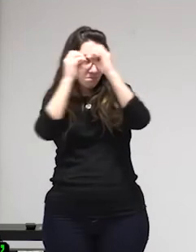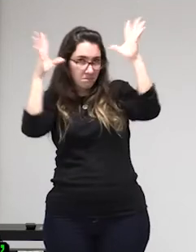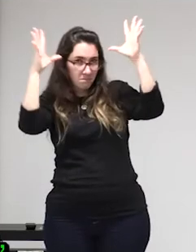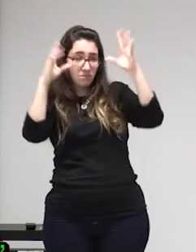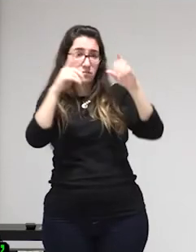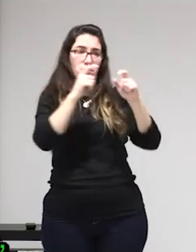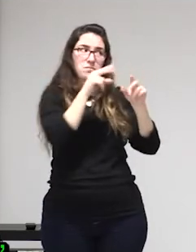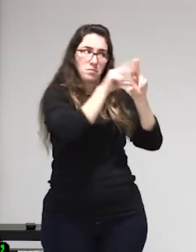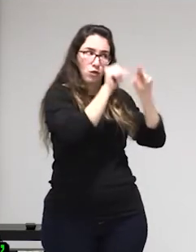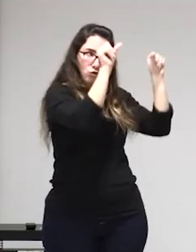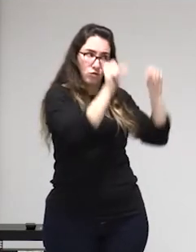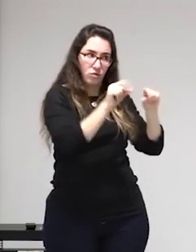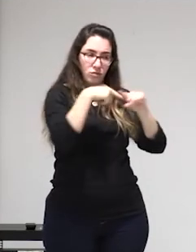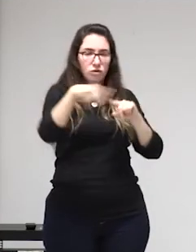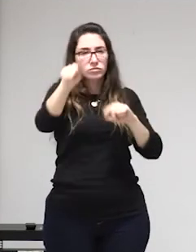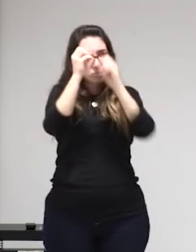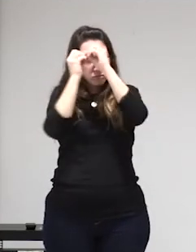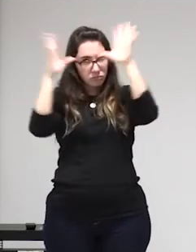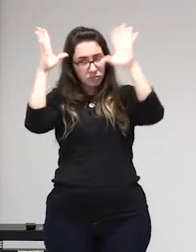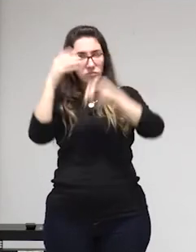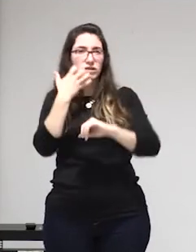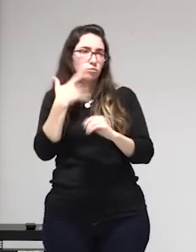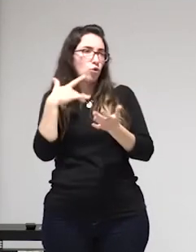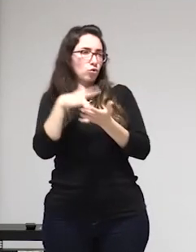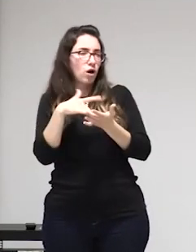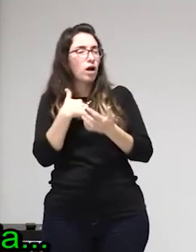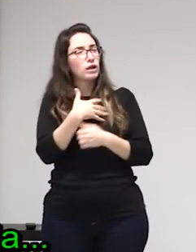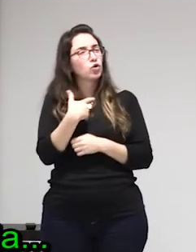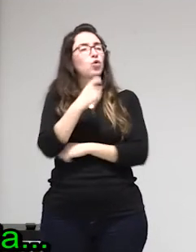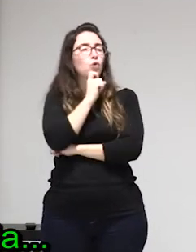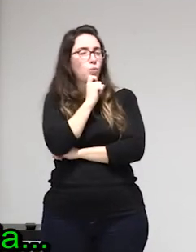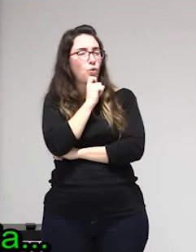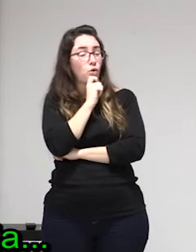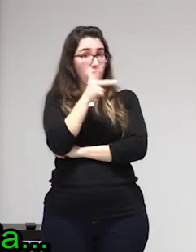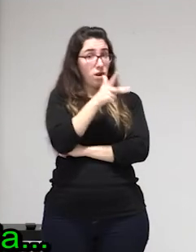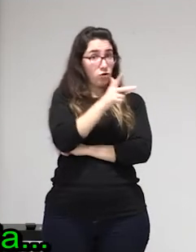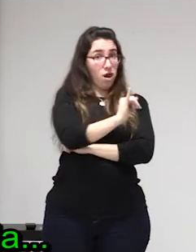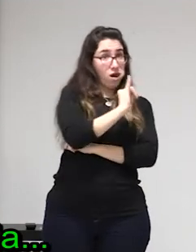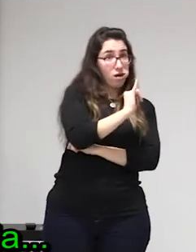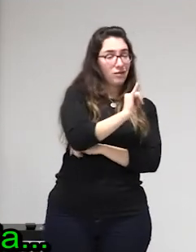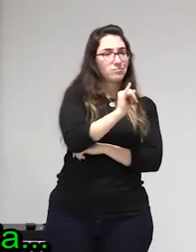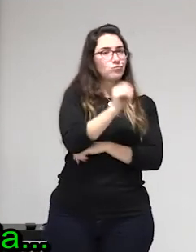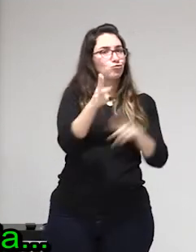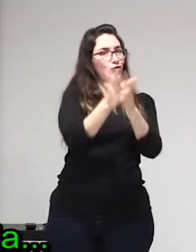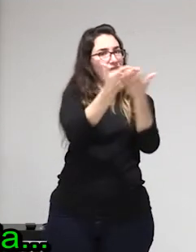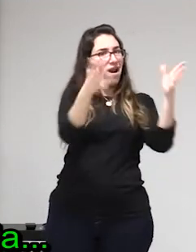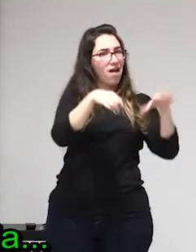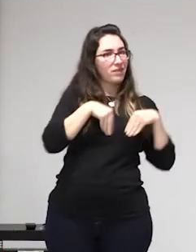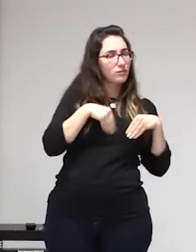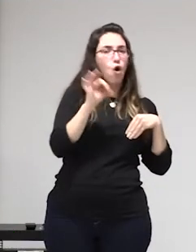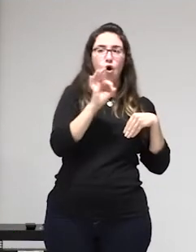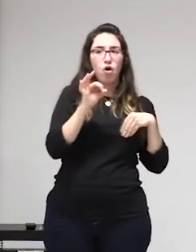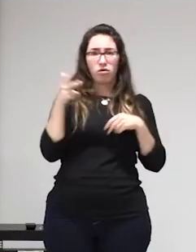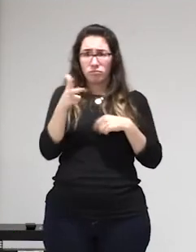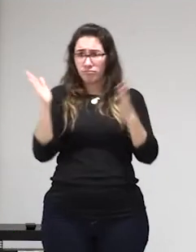ilegítima para toda tu vida que vas a quedar fuera del resto de papeles del papel de madre del papel de pareja